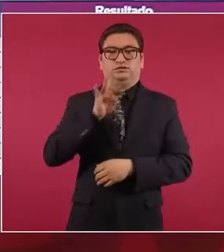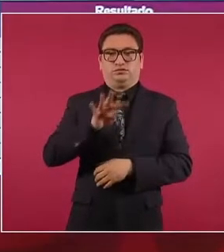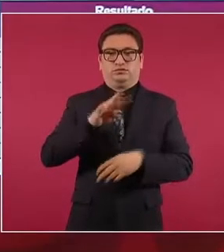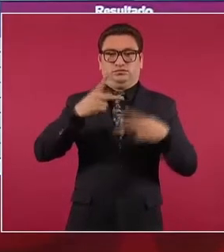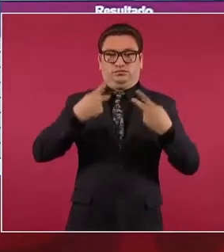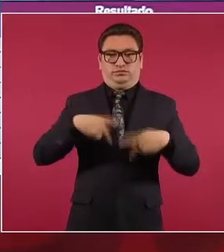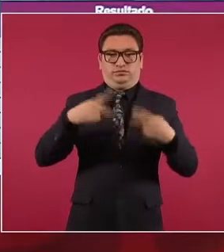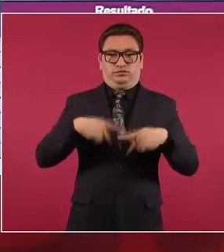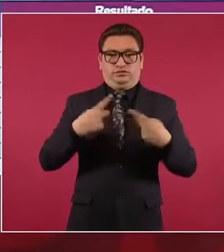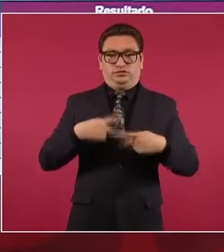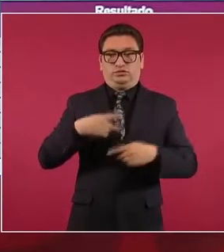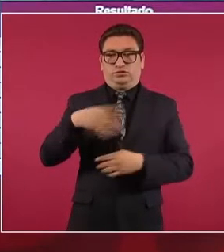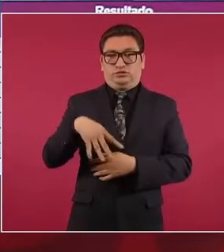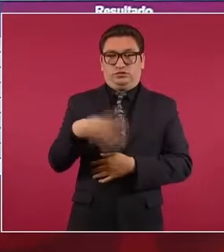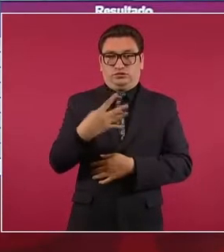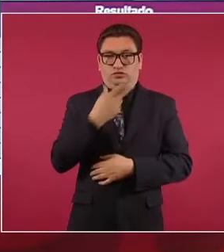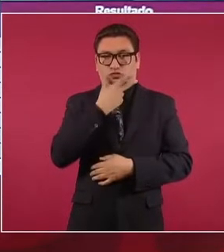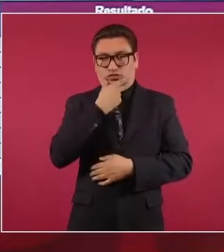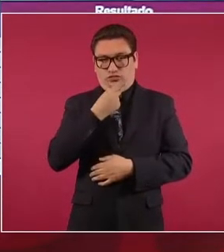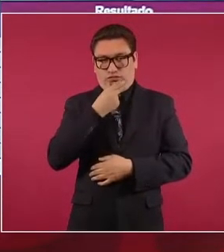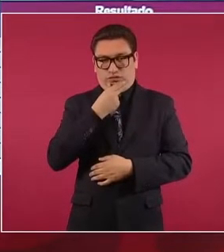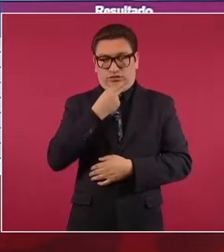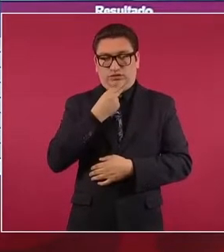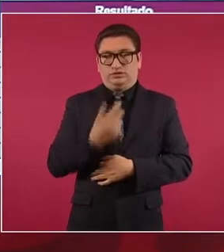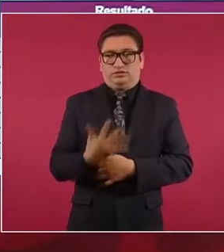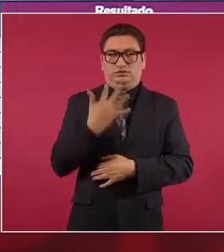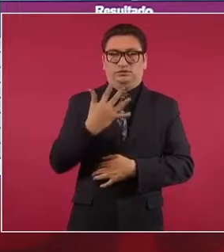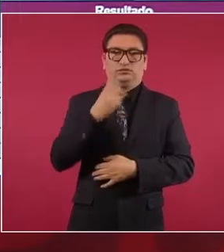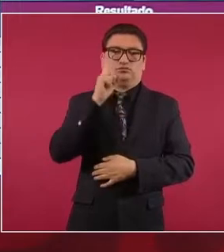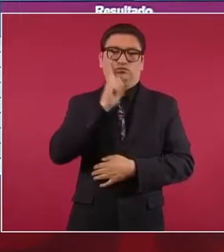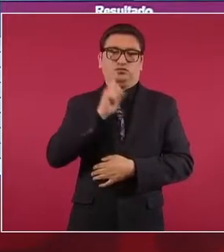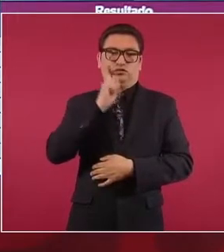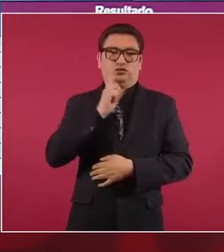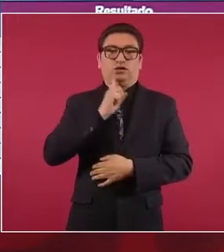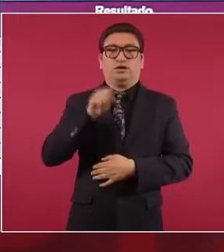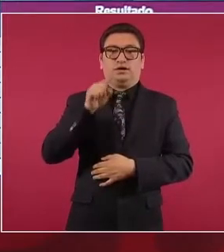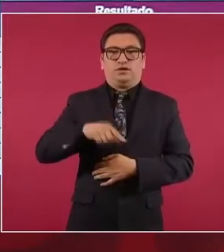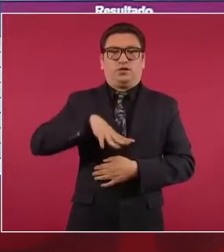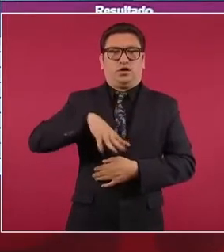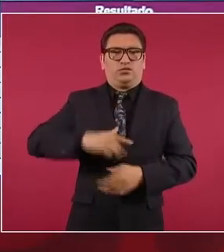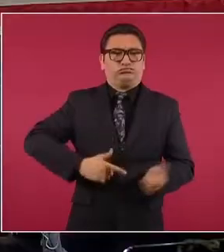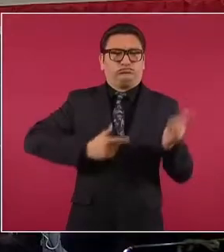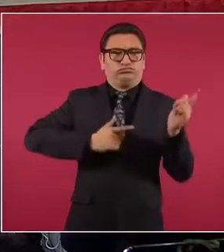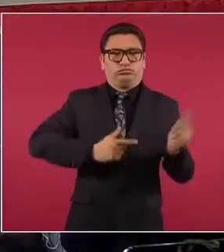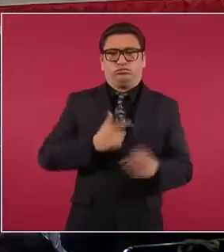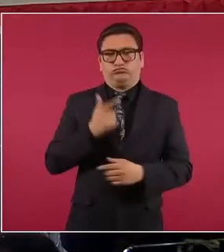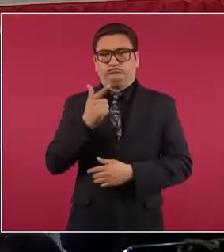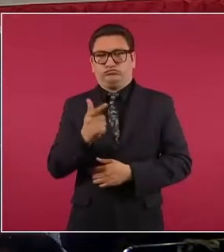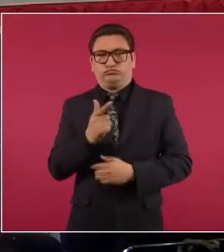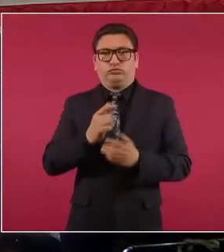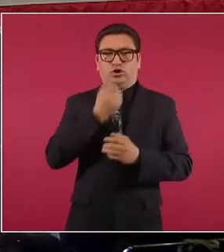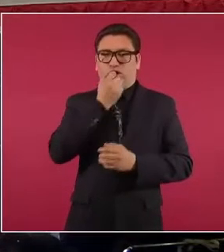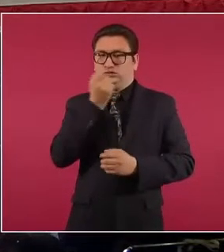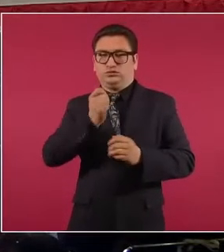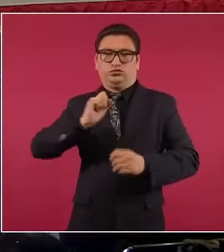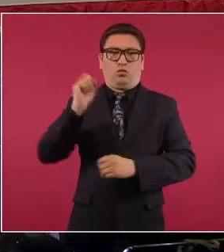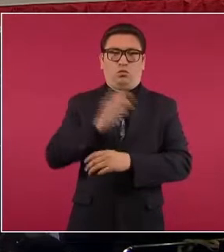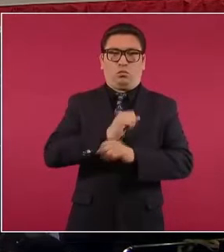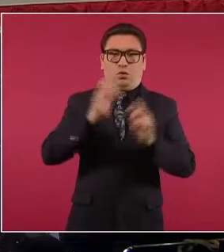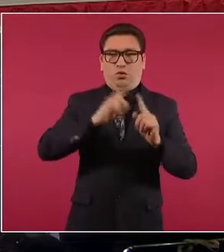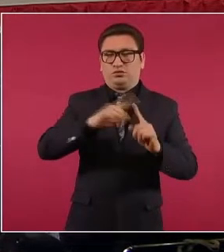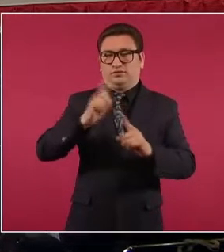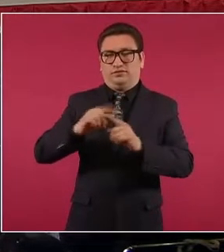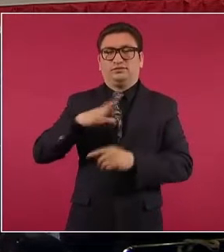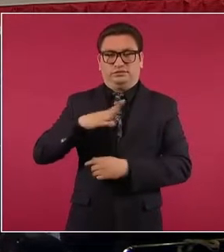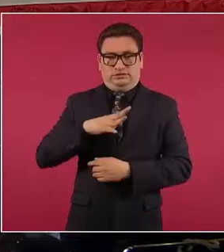personas, 14 masculinos y cinco femeninas con armas largas, armas cortas y granadas. También